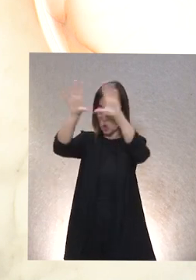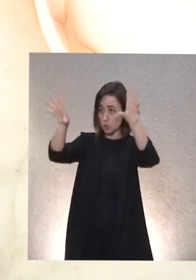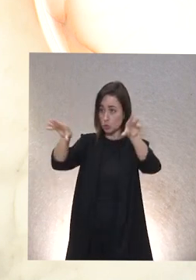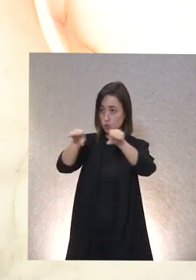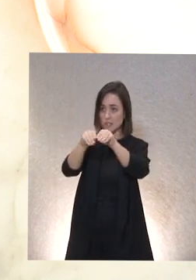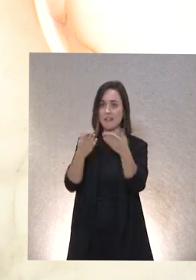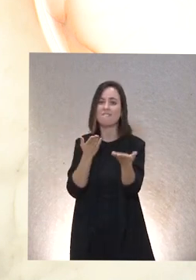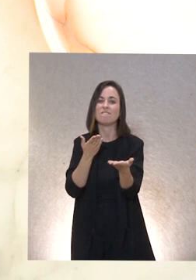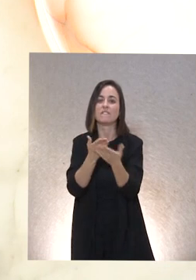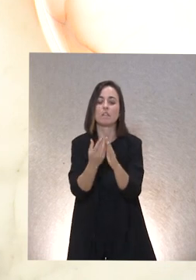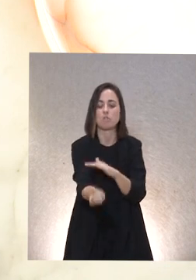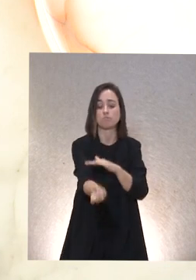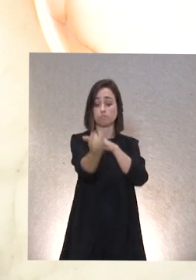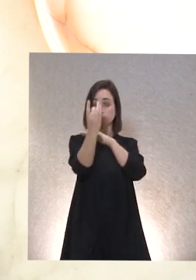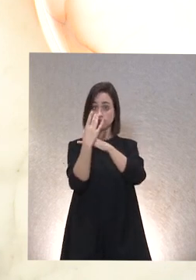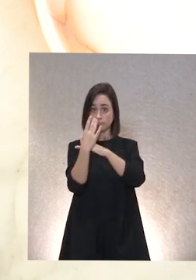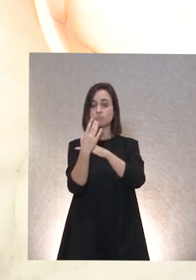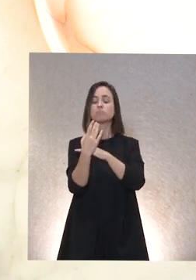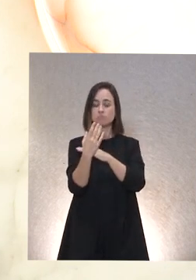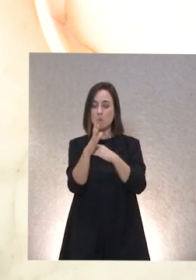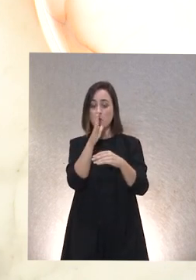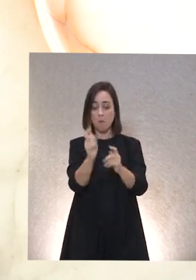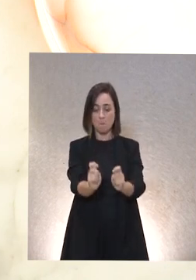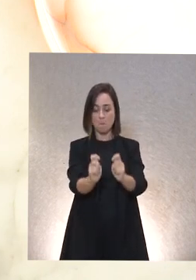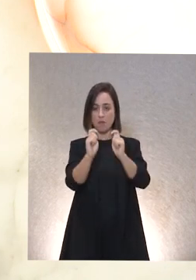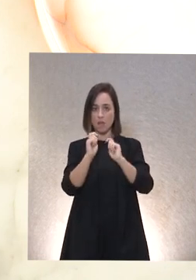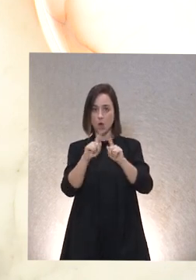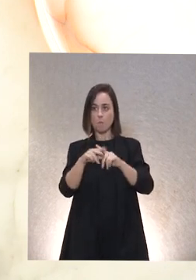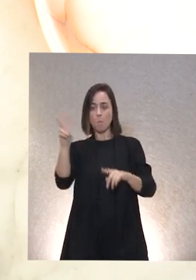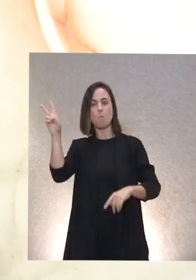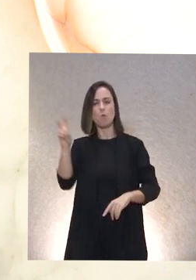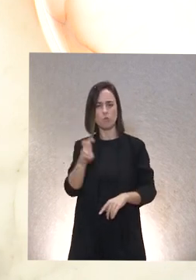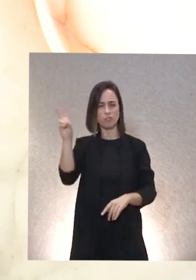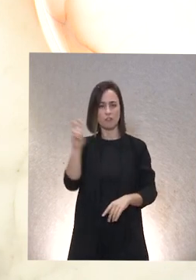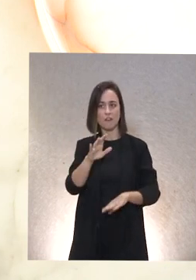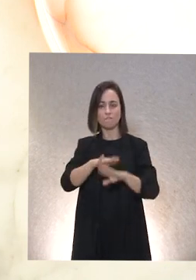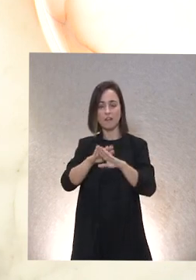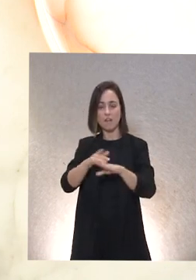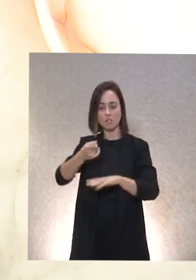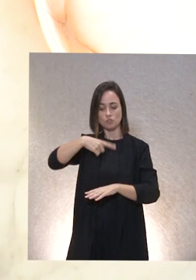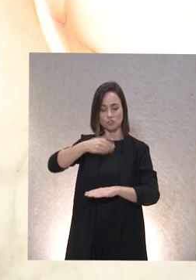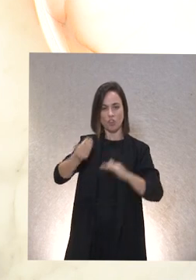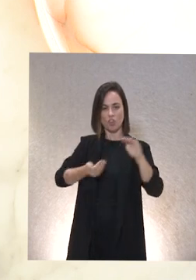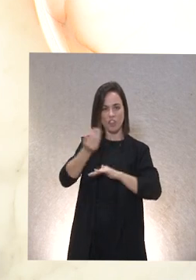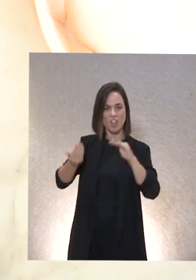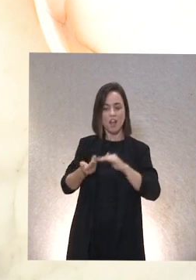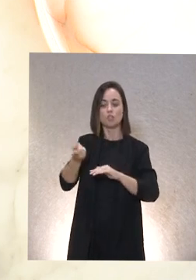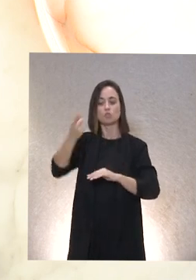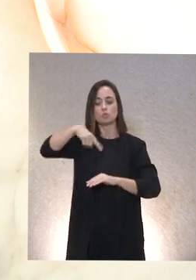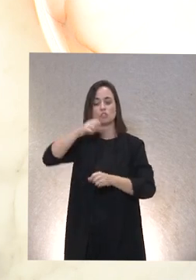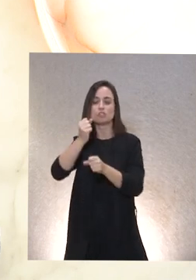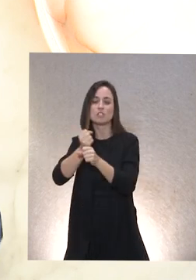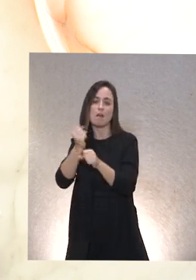pues van a resultarnos también muy útiles para nuestro día a día y para nuestro trabajo como